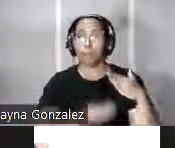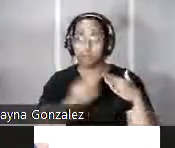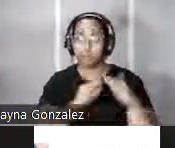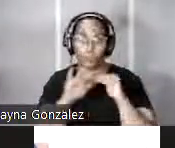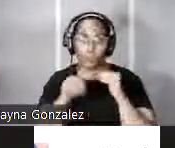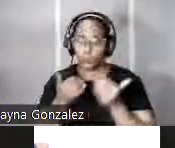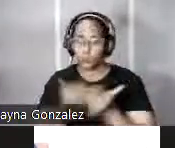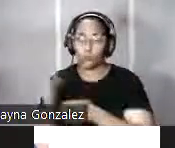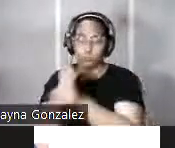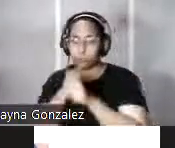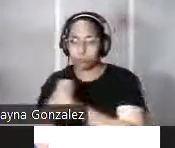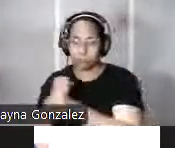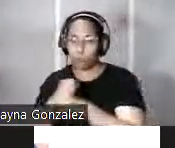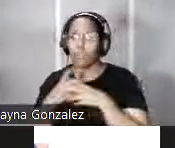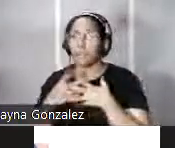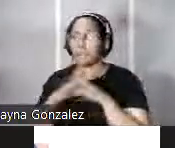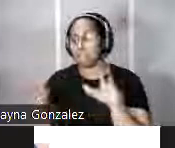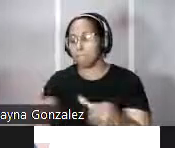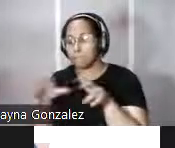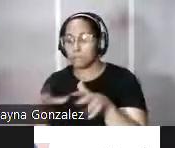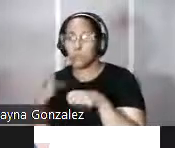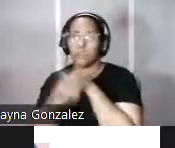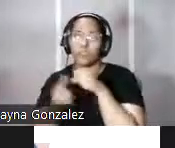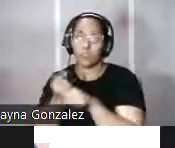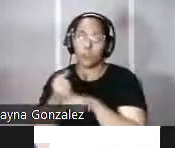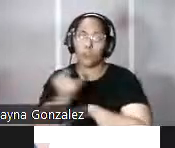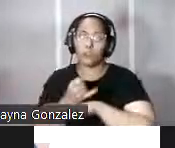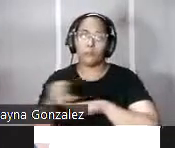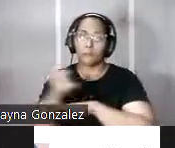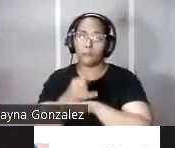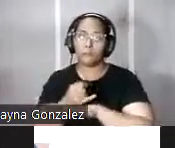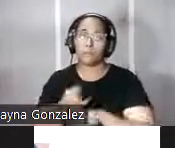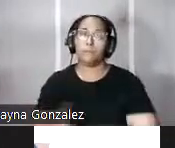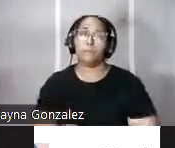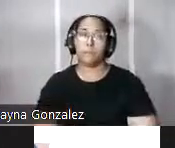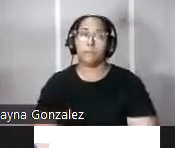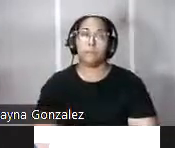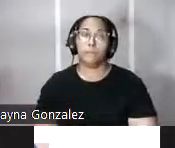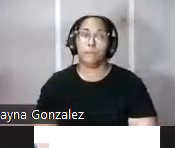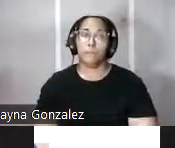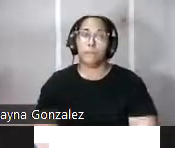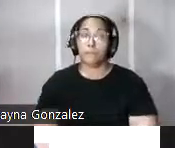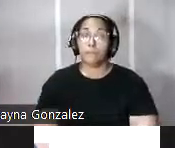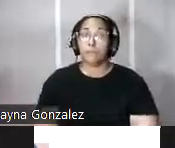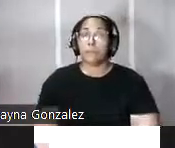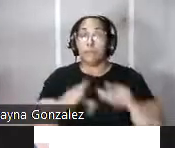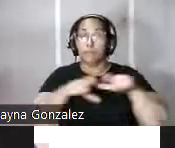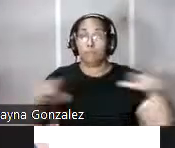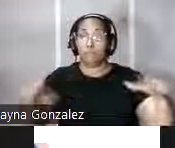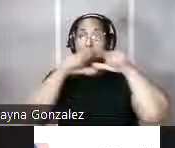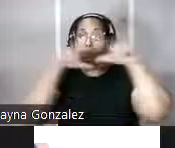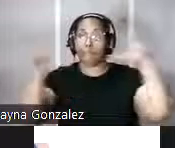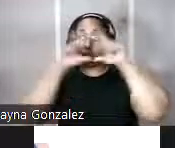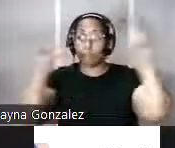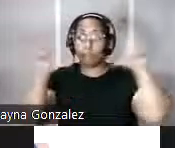obras defensivas realizadas durante esta centuria en la isla las obras defensivas diseñadas por O